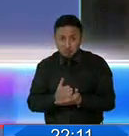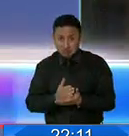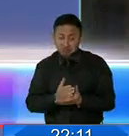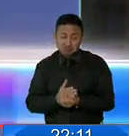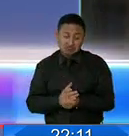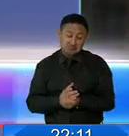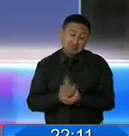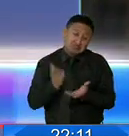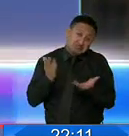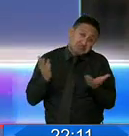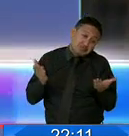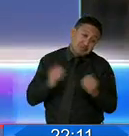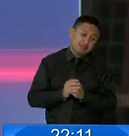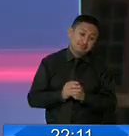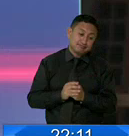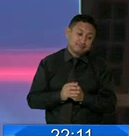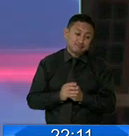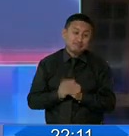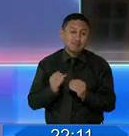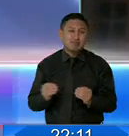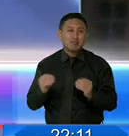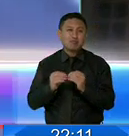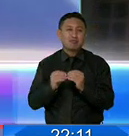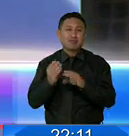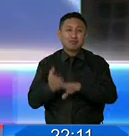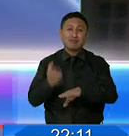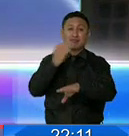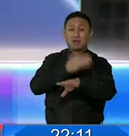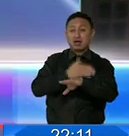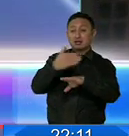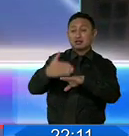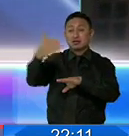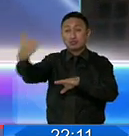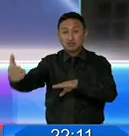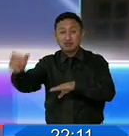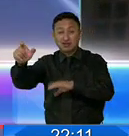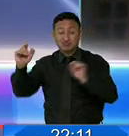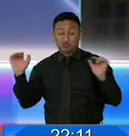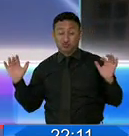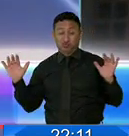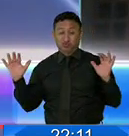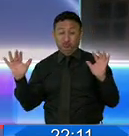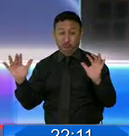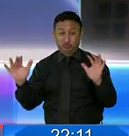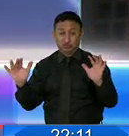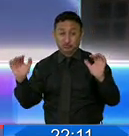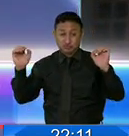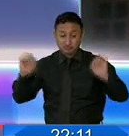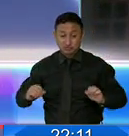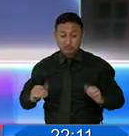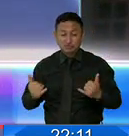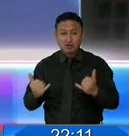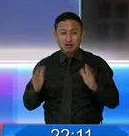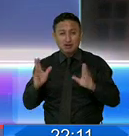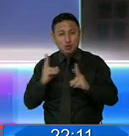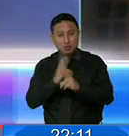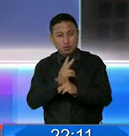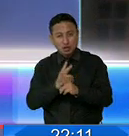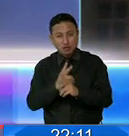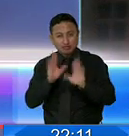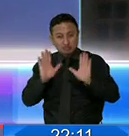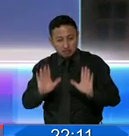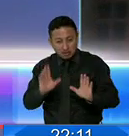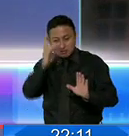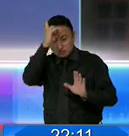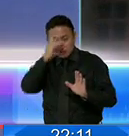Podría provocar nuevas aglomeraciones antes y después de ese periodo. Por eso es que tratamos de ser muy cuidadosos y tomar